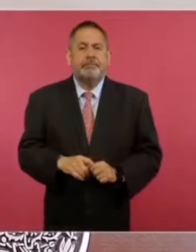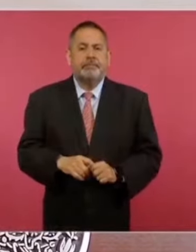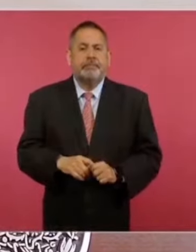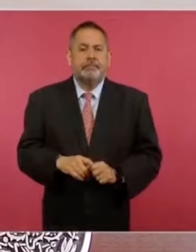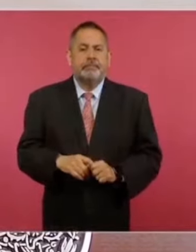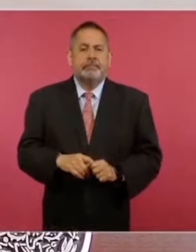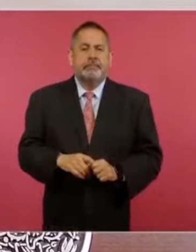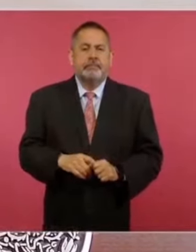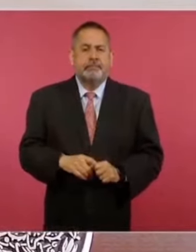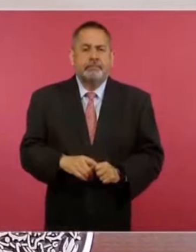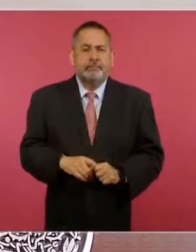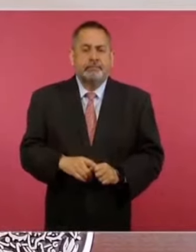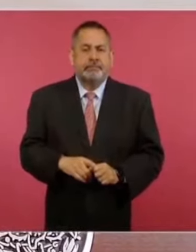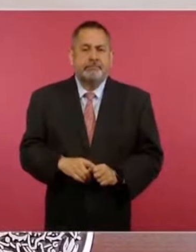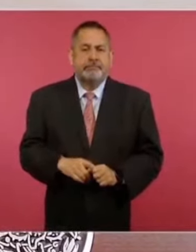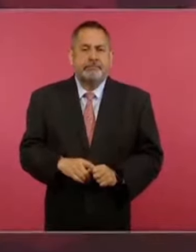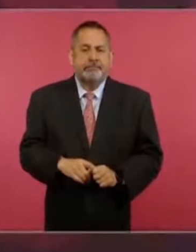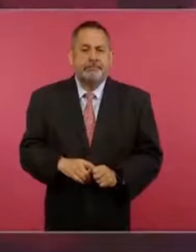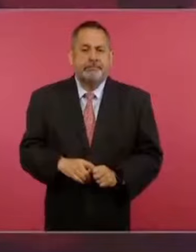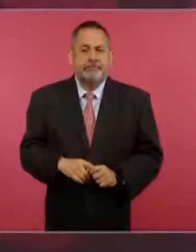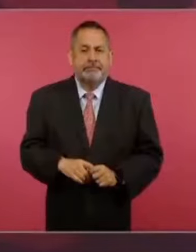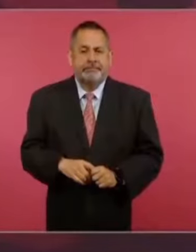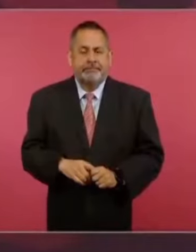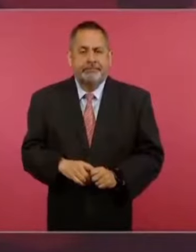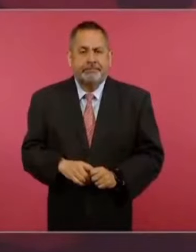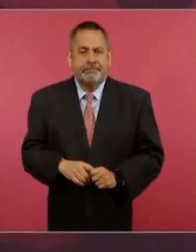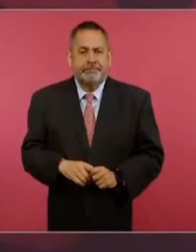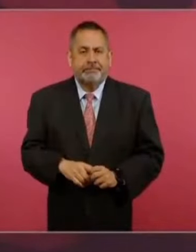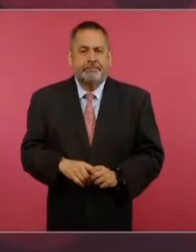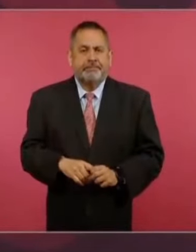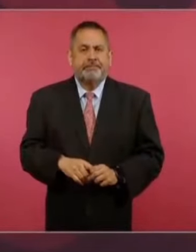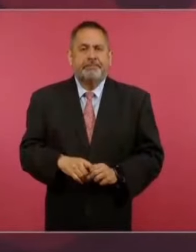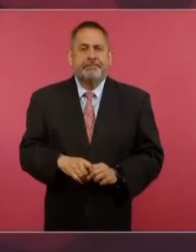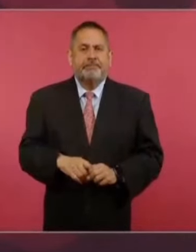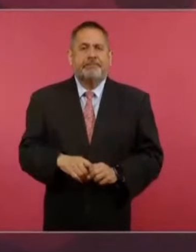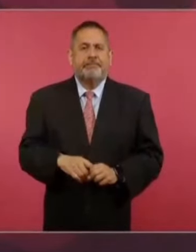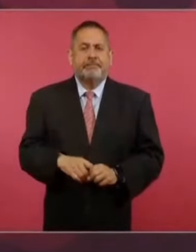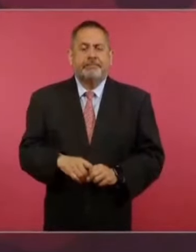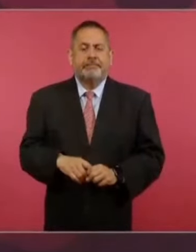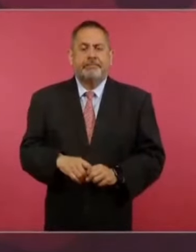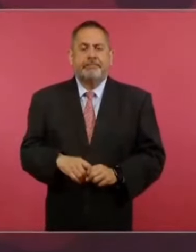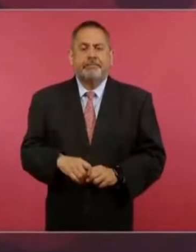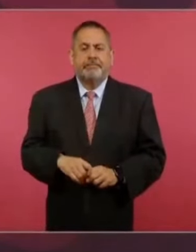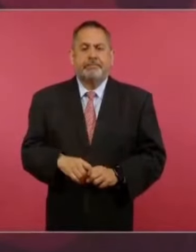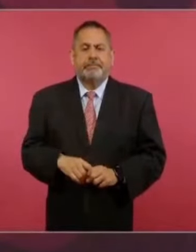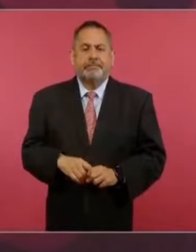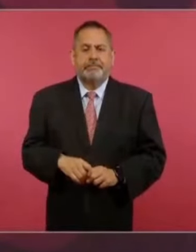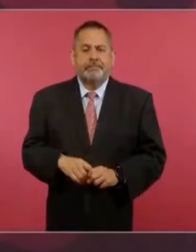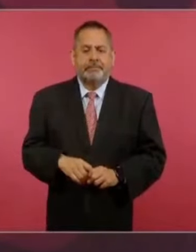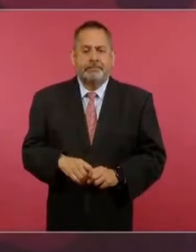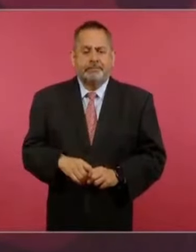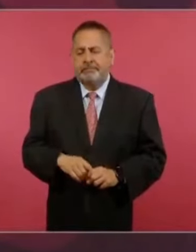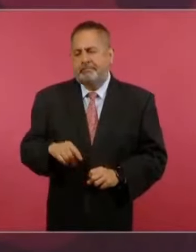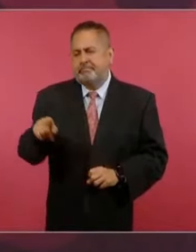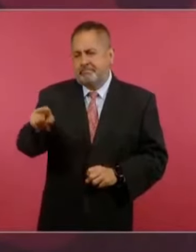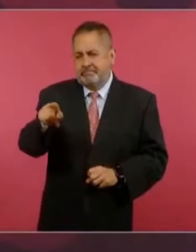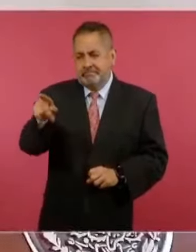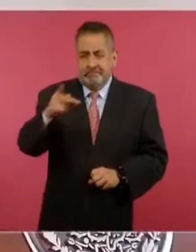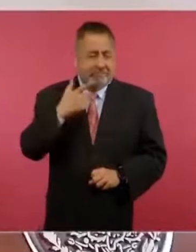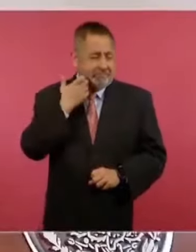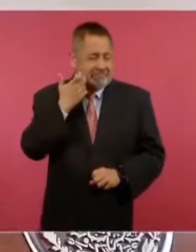aplica el actual con honestidad. La